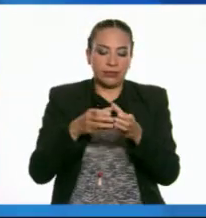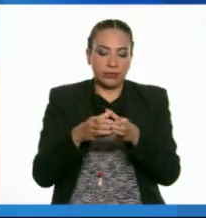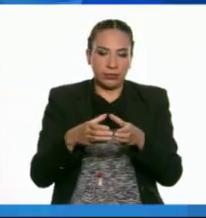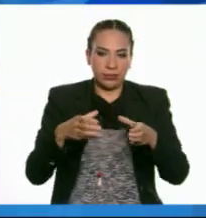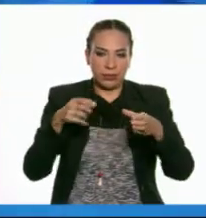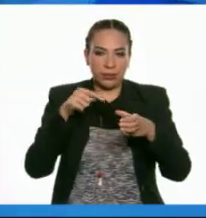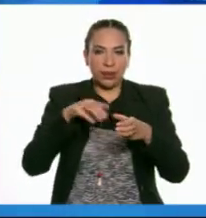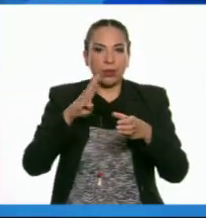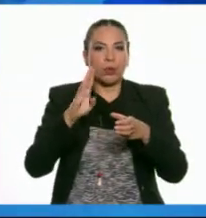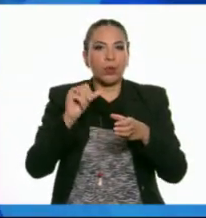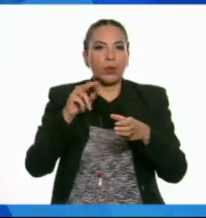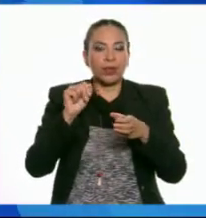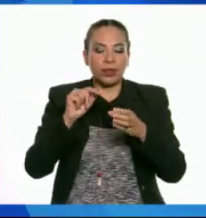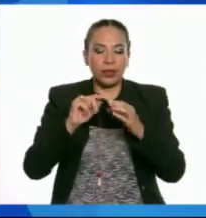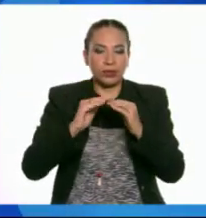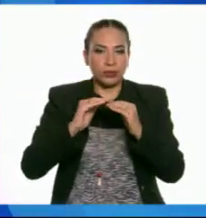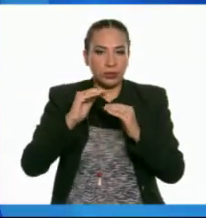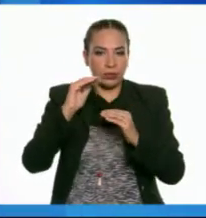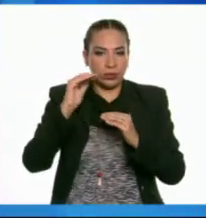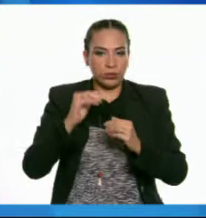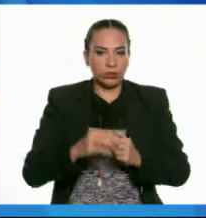y la bobina suben.